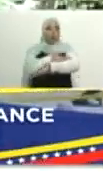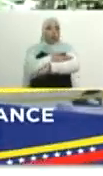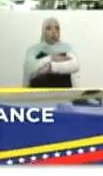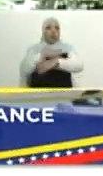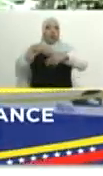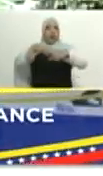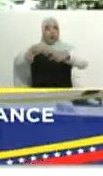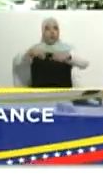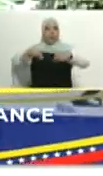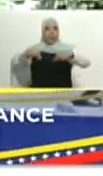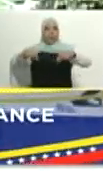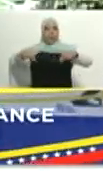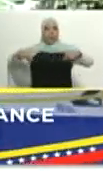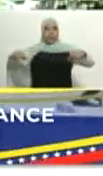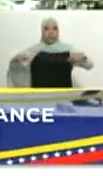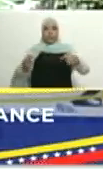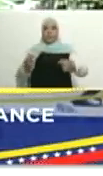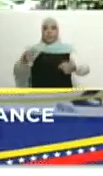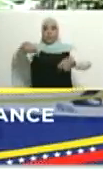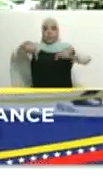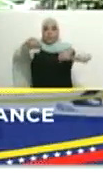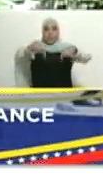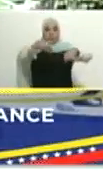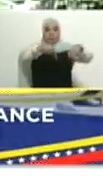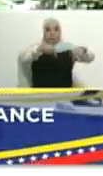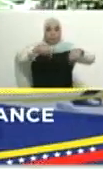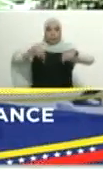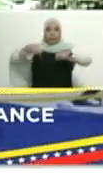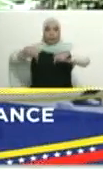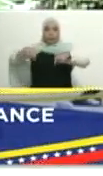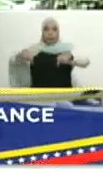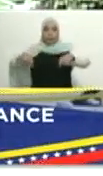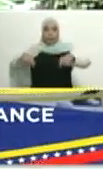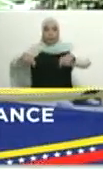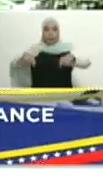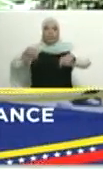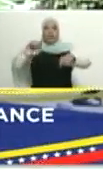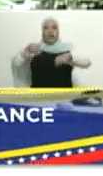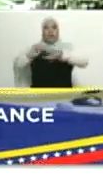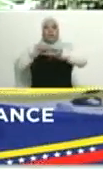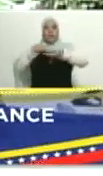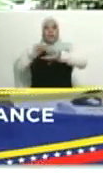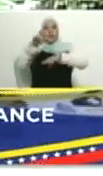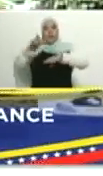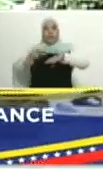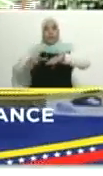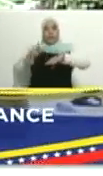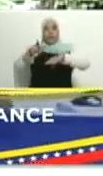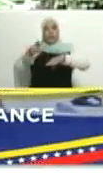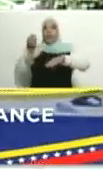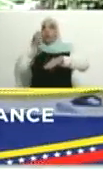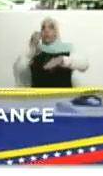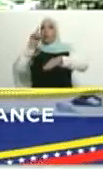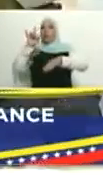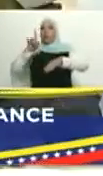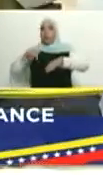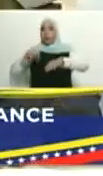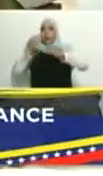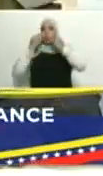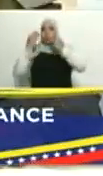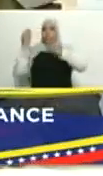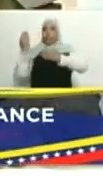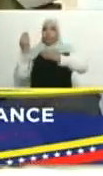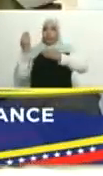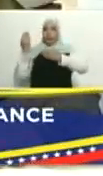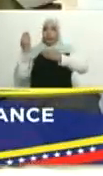Agricultura. Aquí está el ministro del Poder Popular para la Alimentación, mayor general